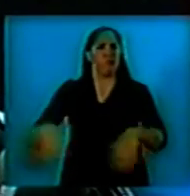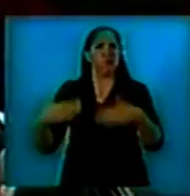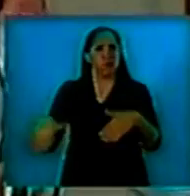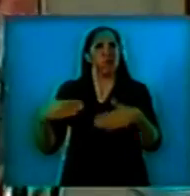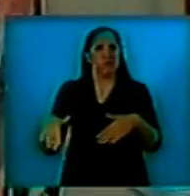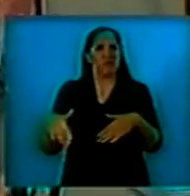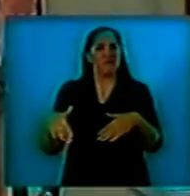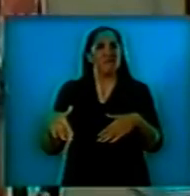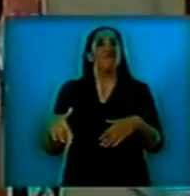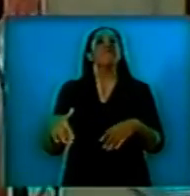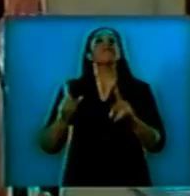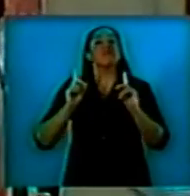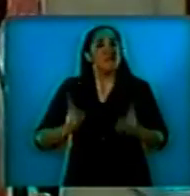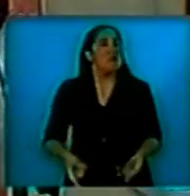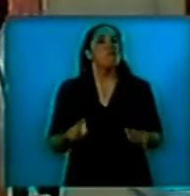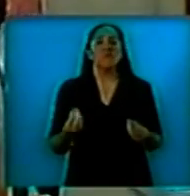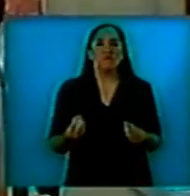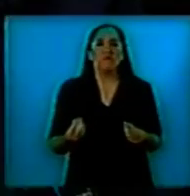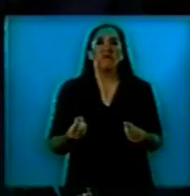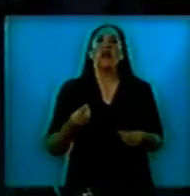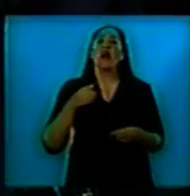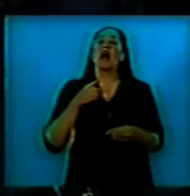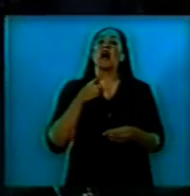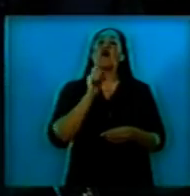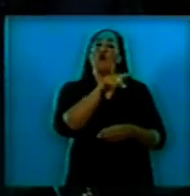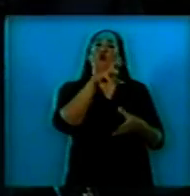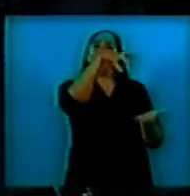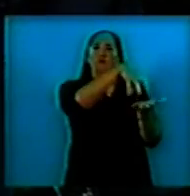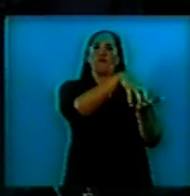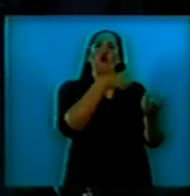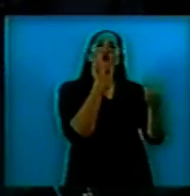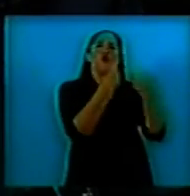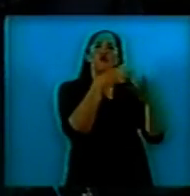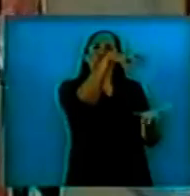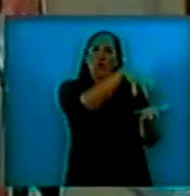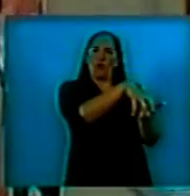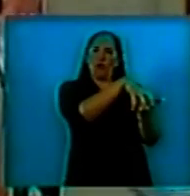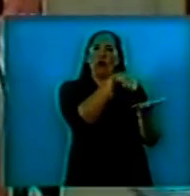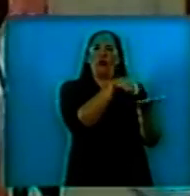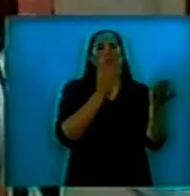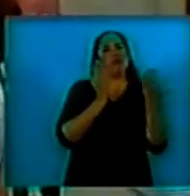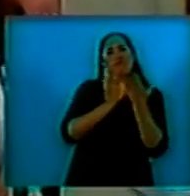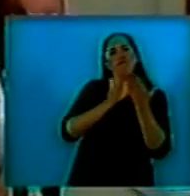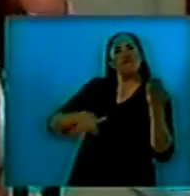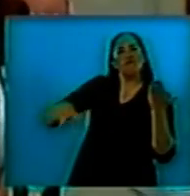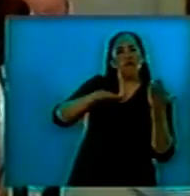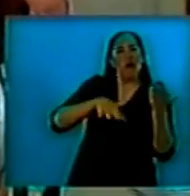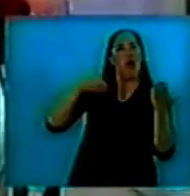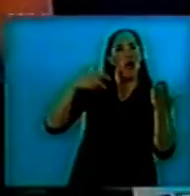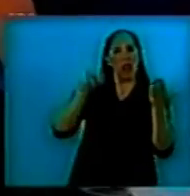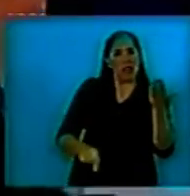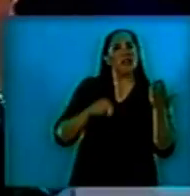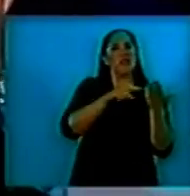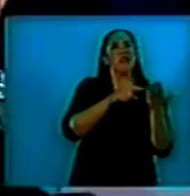también a partir de un informe de la consultora McKinsey, podemos decir que nuestro